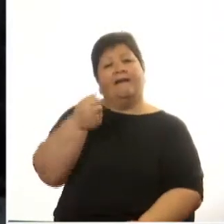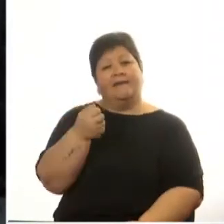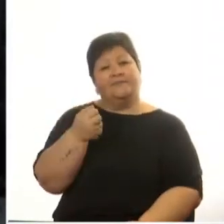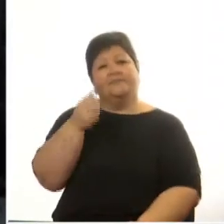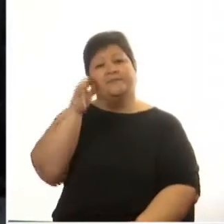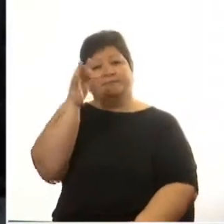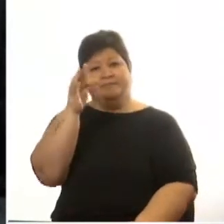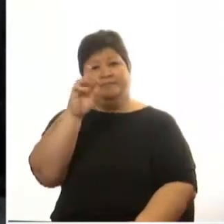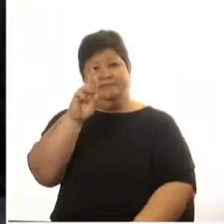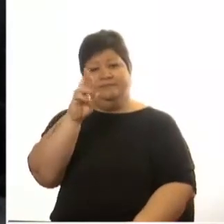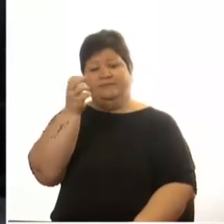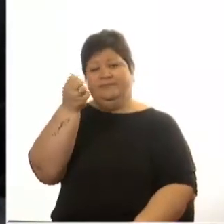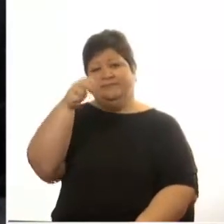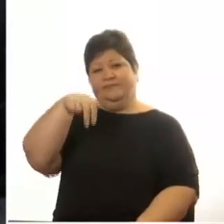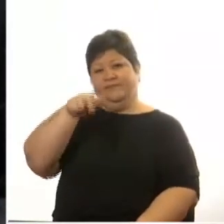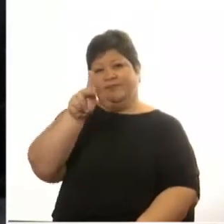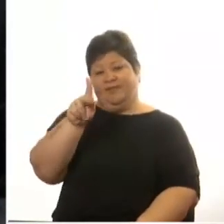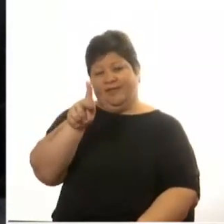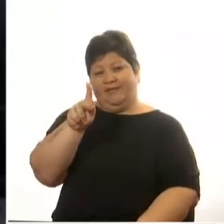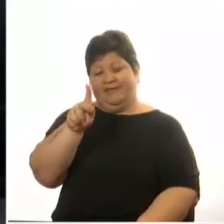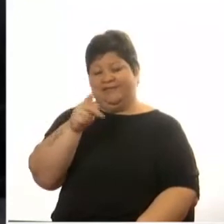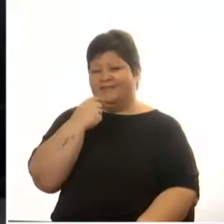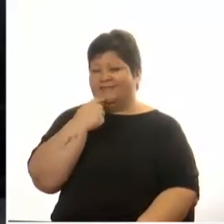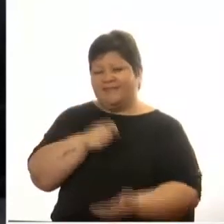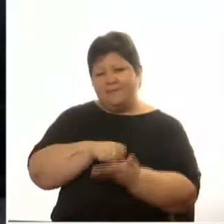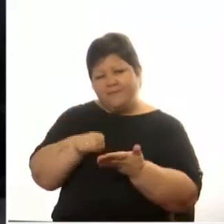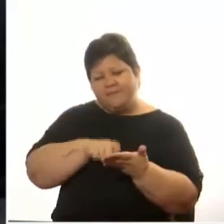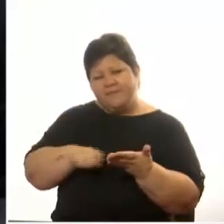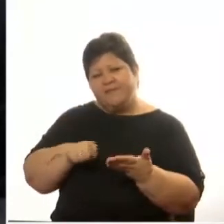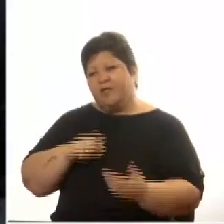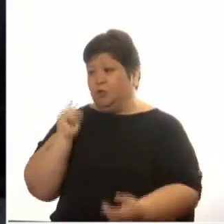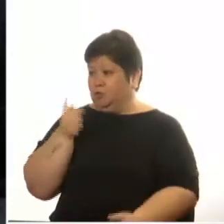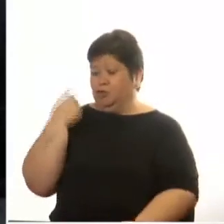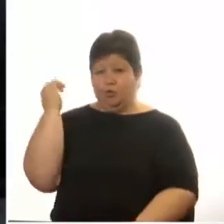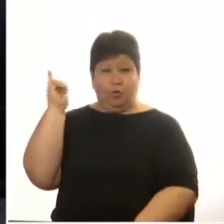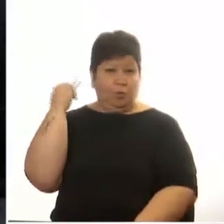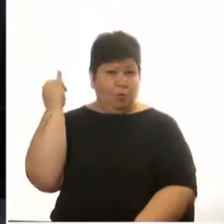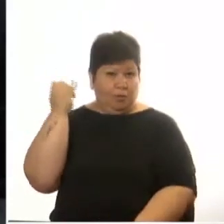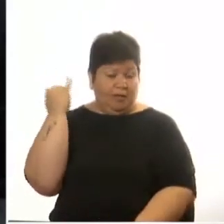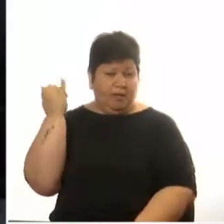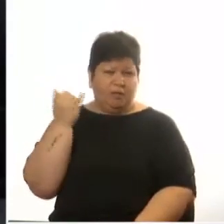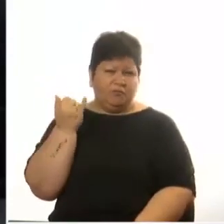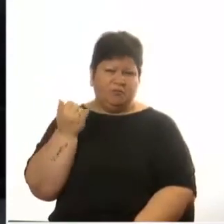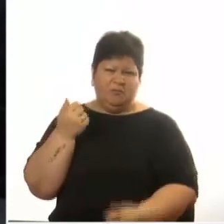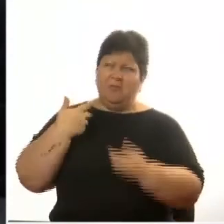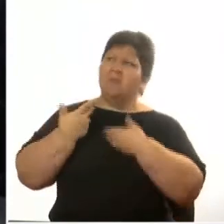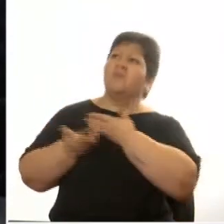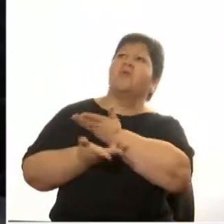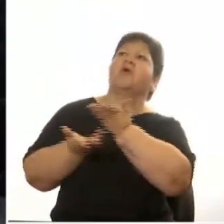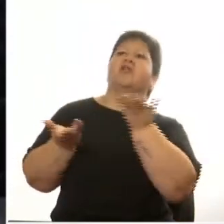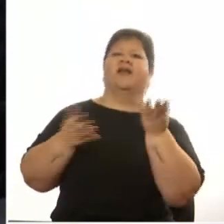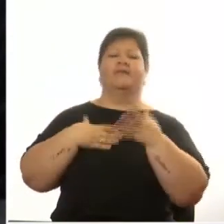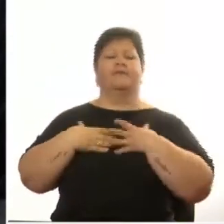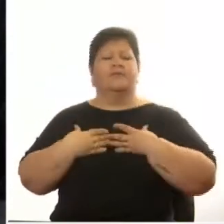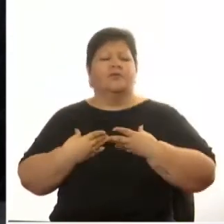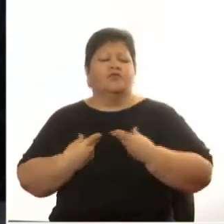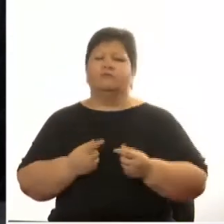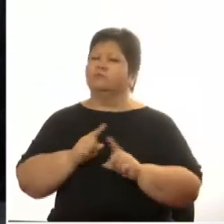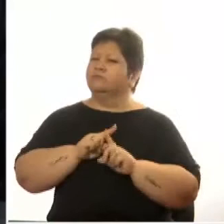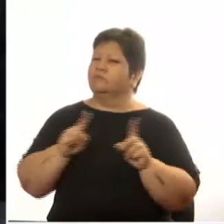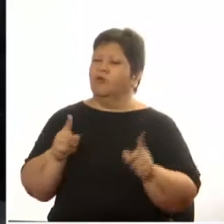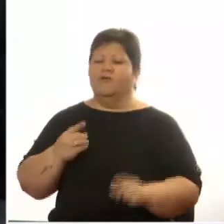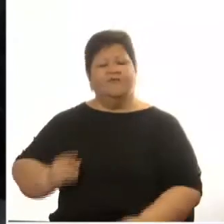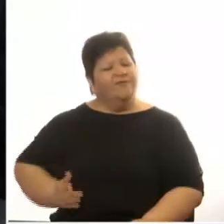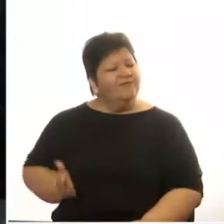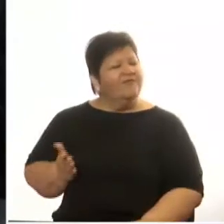escribía nosotros los judíos no debemos exteriorizar nuestras emociones debemos ser valientes